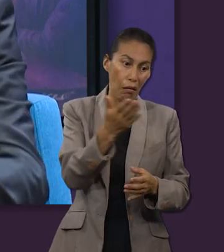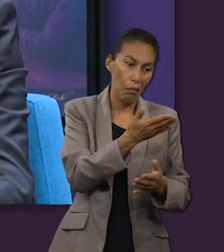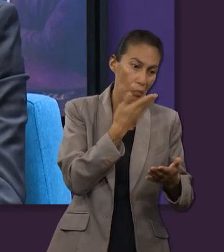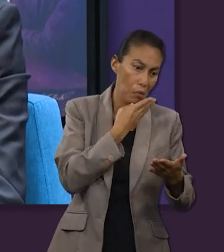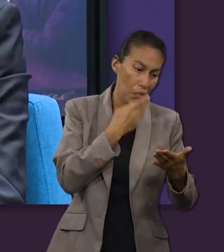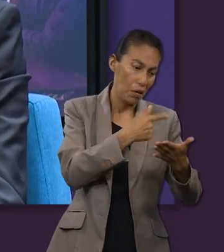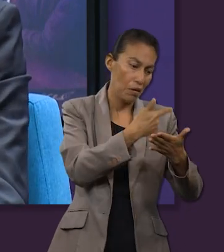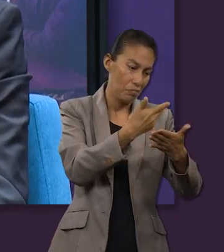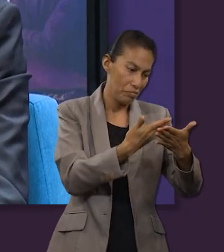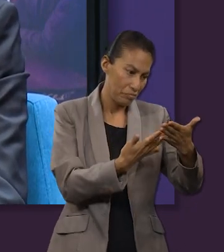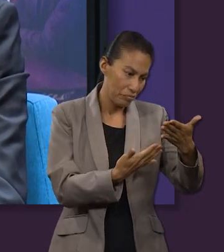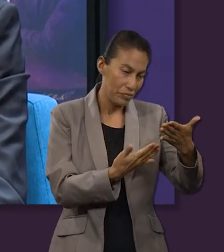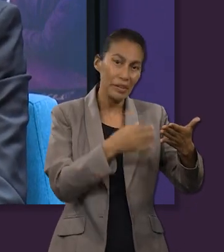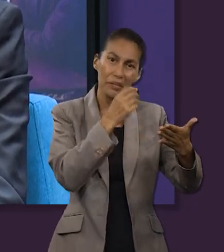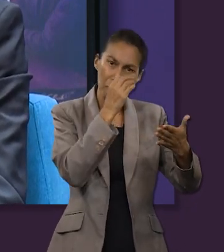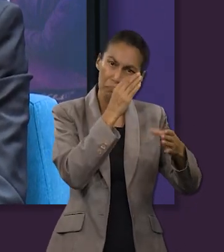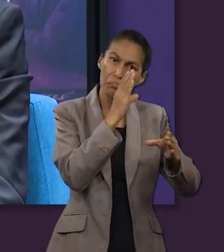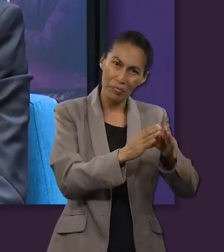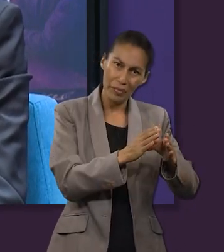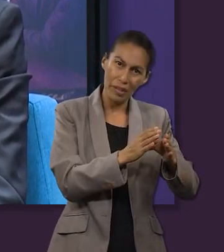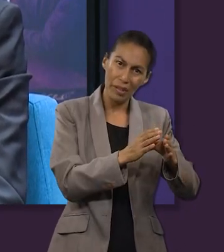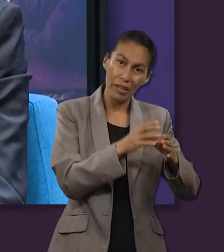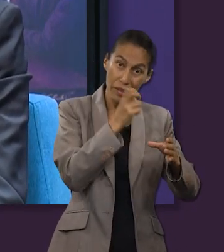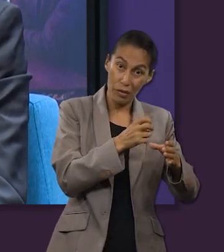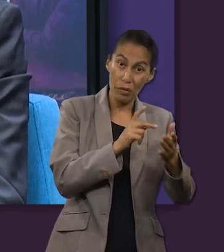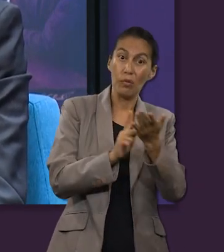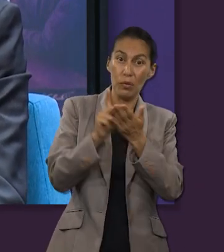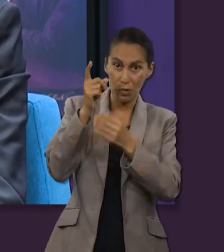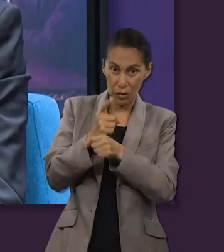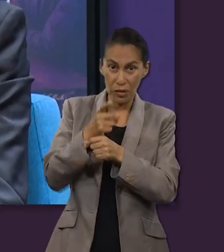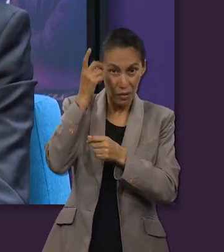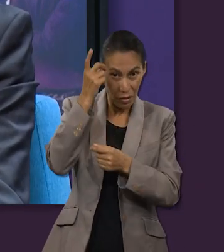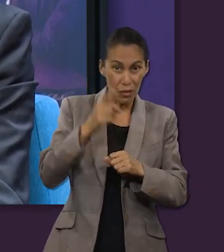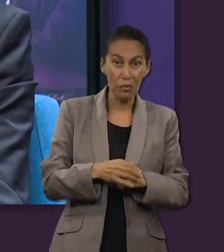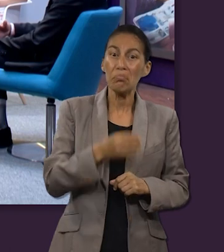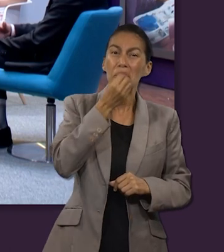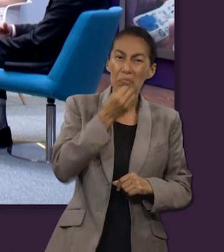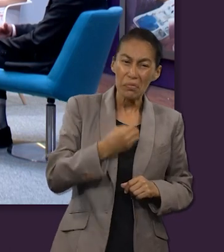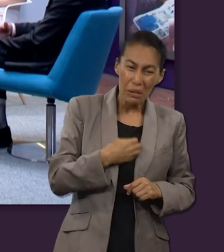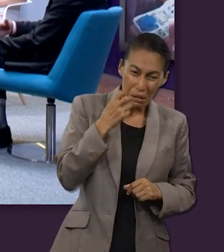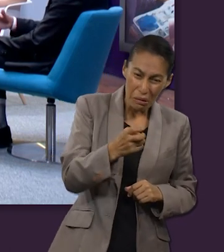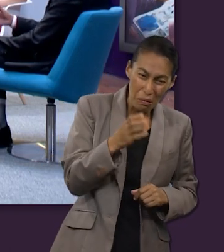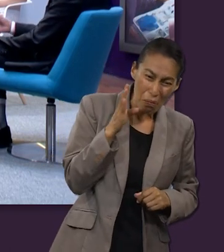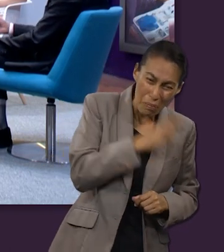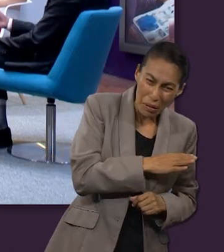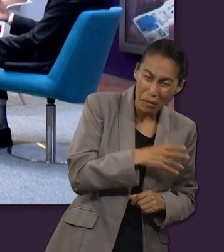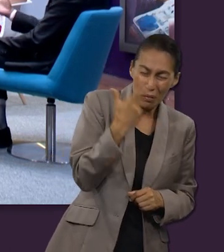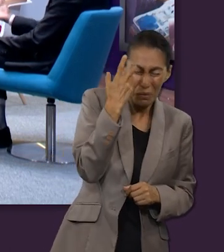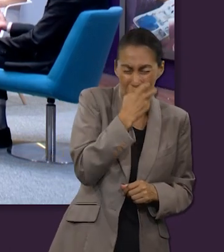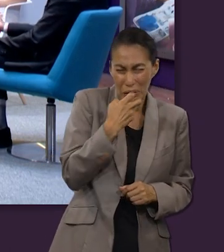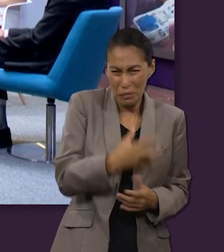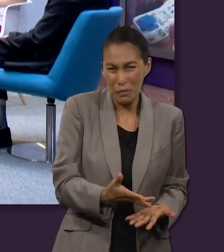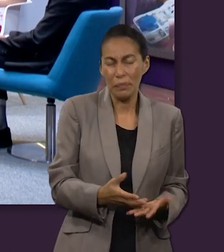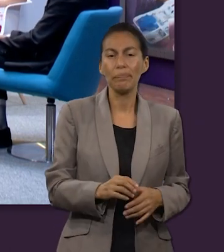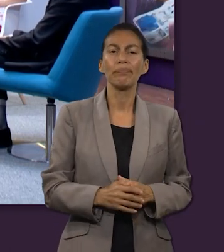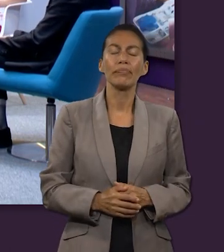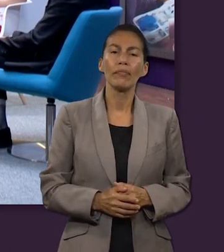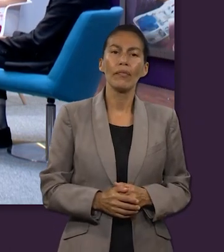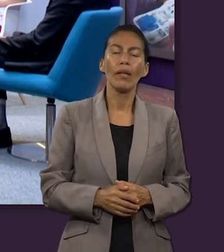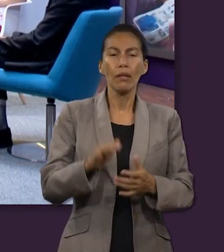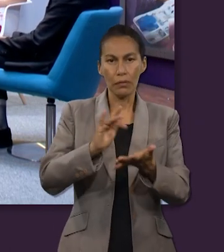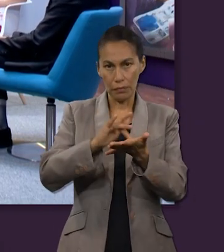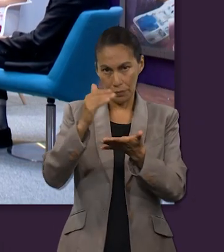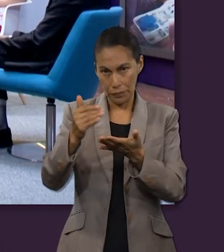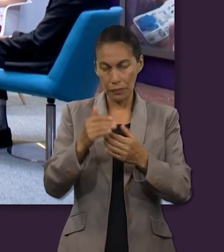cumpliendo lo que estaba escrito. Y en una forma estaban haciendo la voluntad de Dios, incluso haciendo estas cosas tan